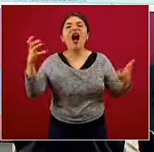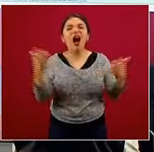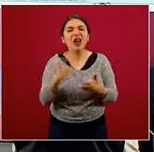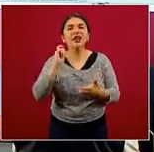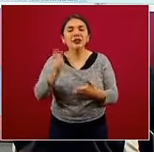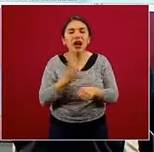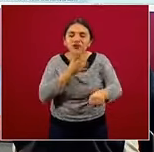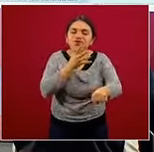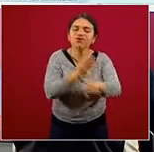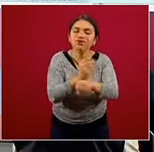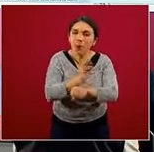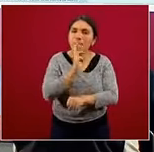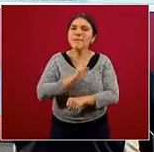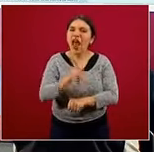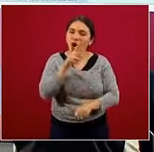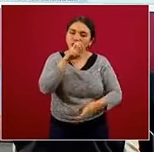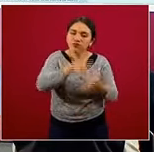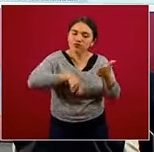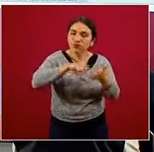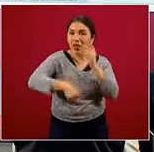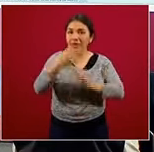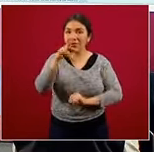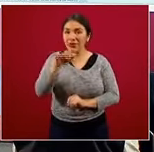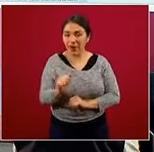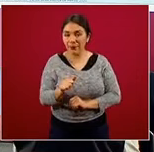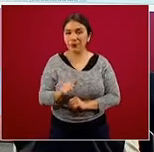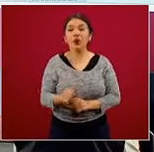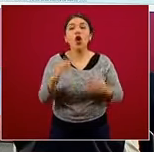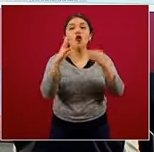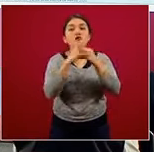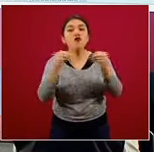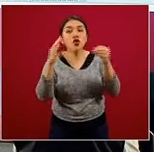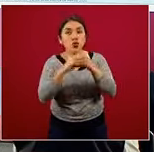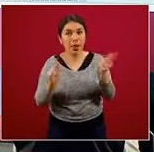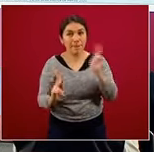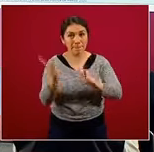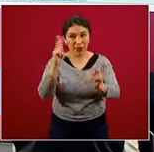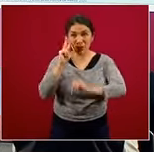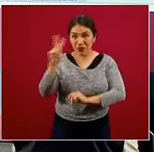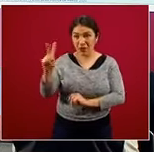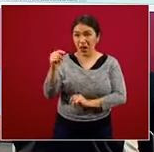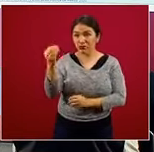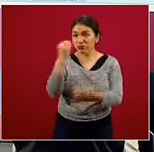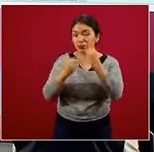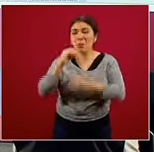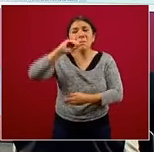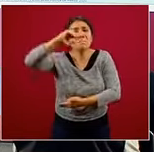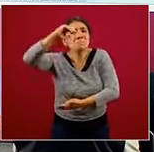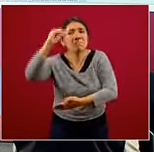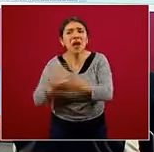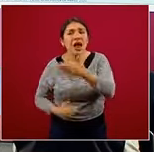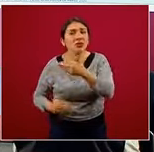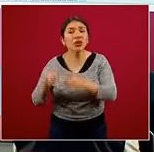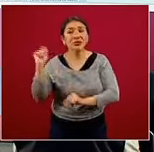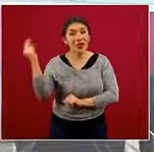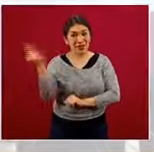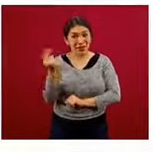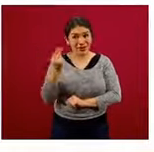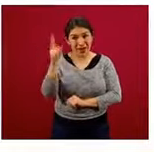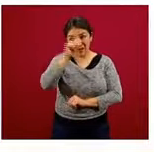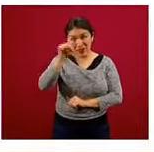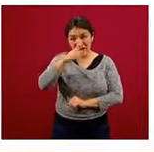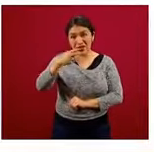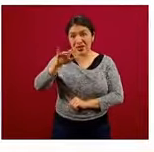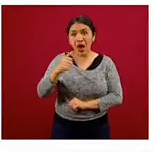mejorar estas guías. En frutas y verduras, vean cómo estamos comiendo mucho menos de lo recomendado por